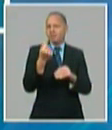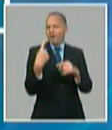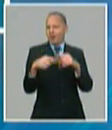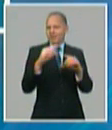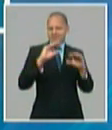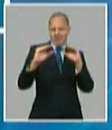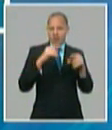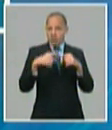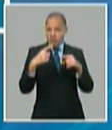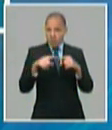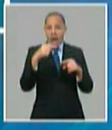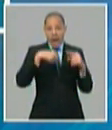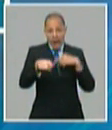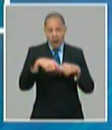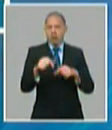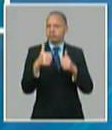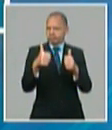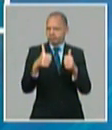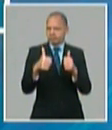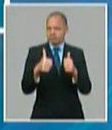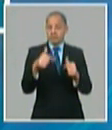tenemos inversiones en el programa del arroz